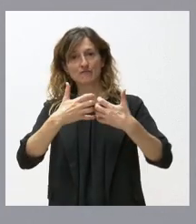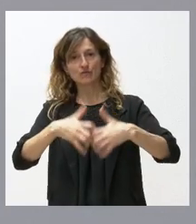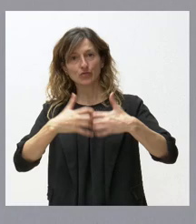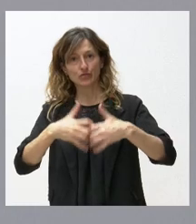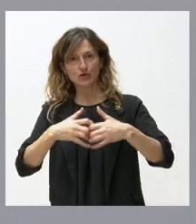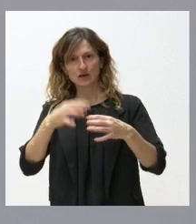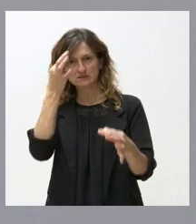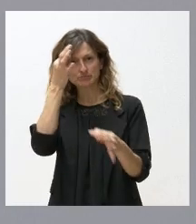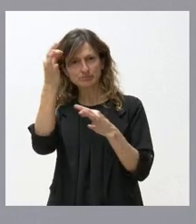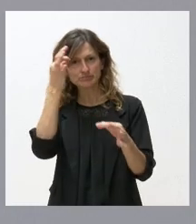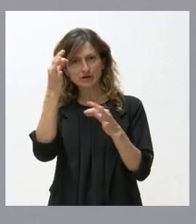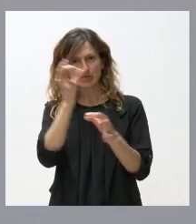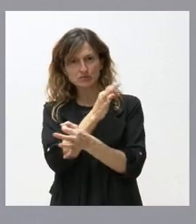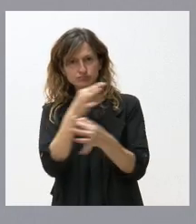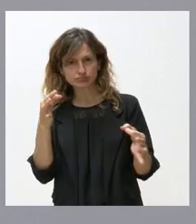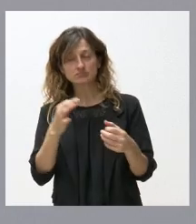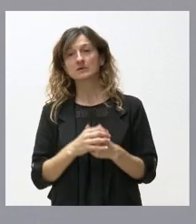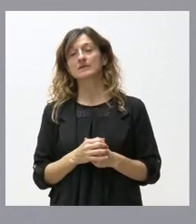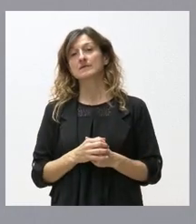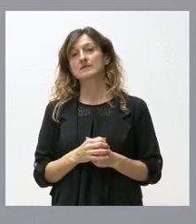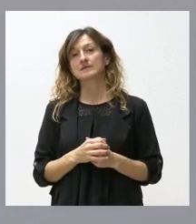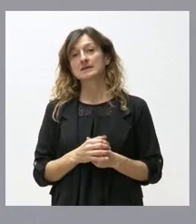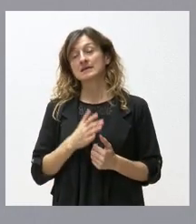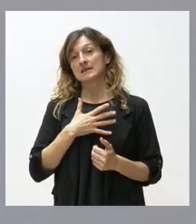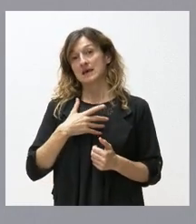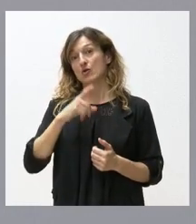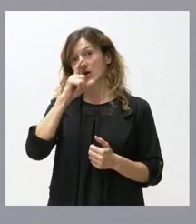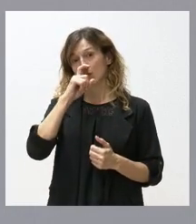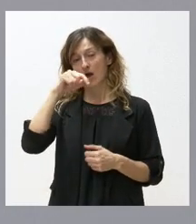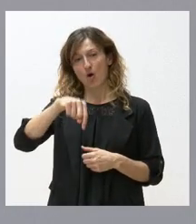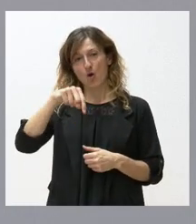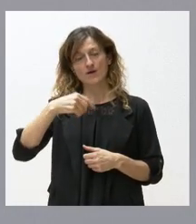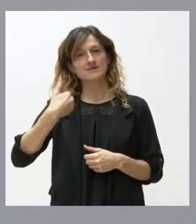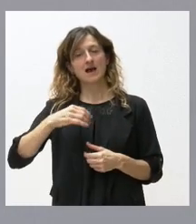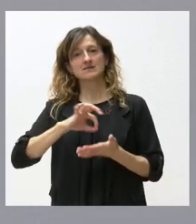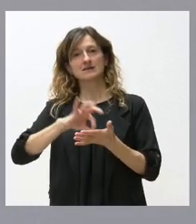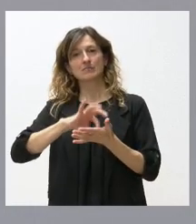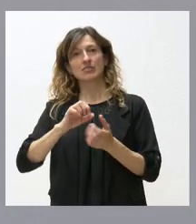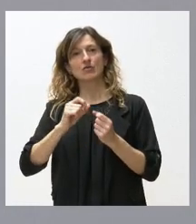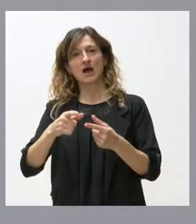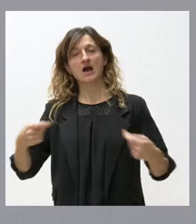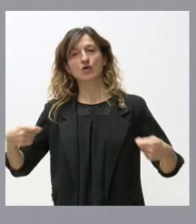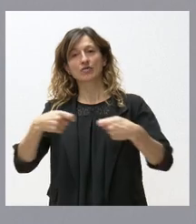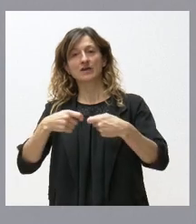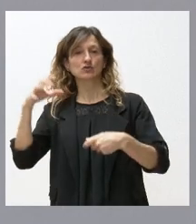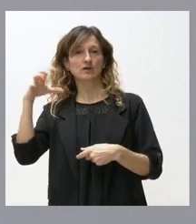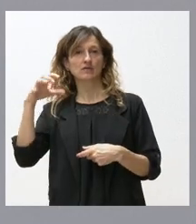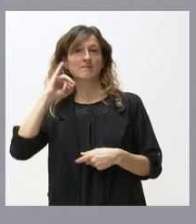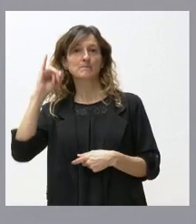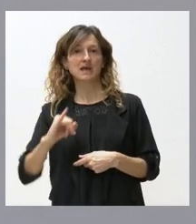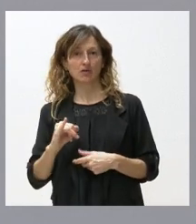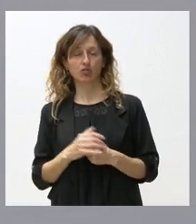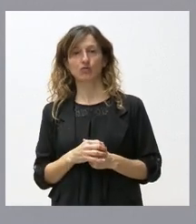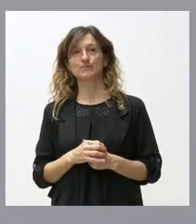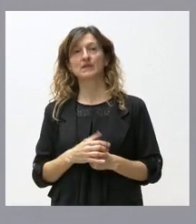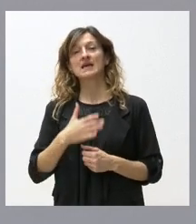precisión que este tipo de actividades requieren en todo caso quiero recordar que hoy ya estamos prestando a través de un concierto radioterapia en el Bierzo pero nosotros queremos